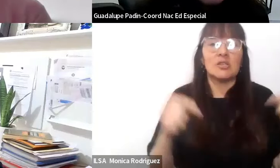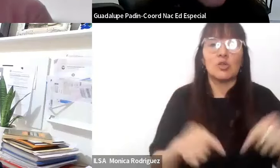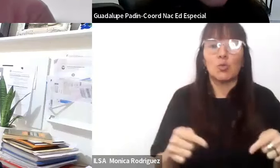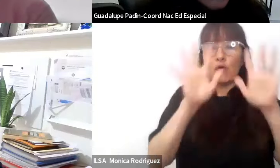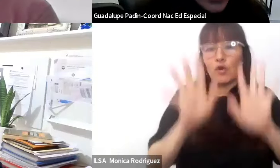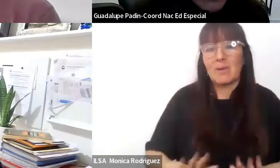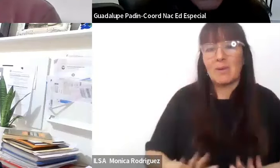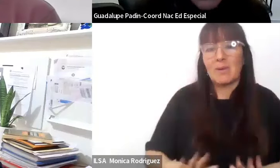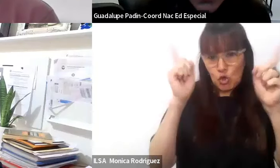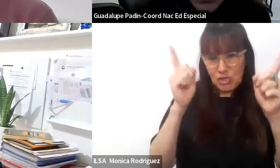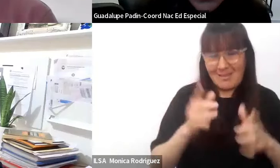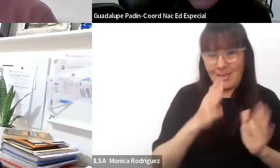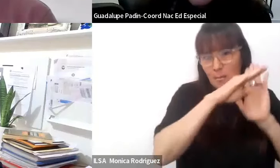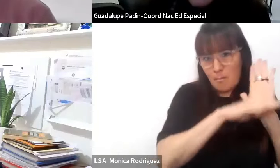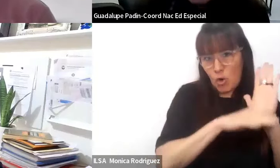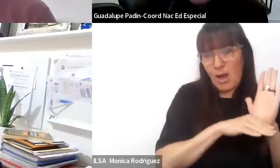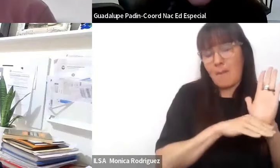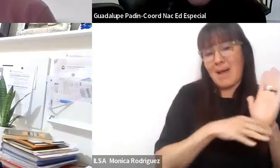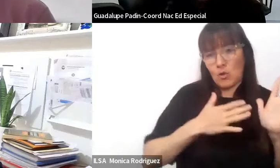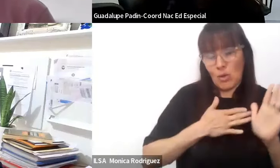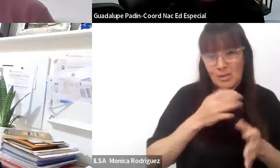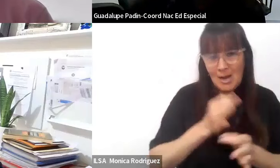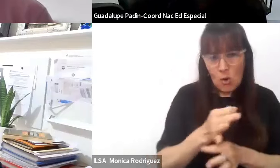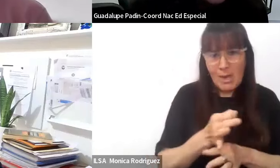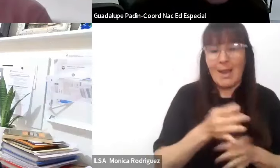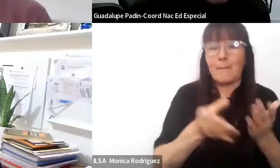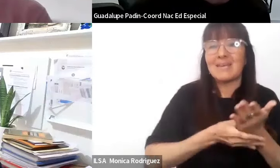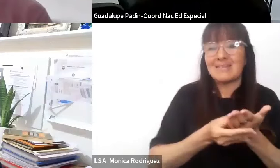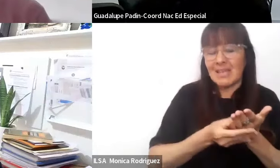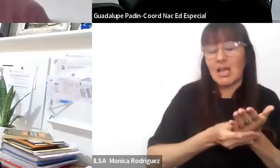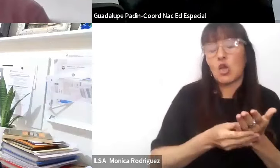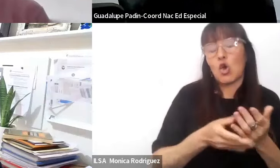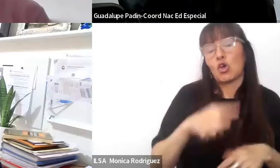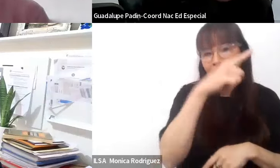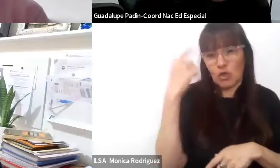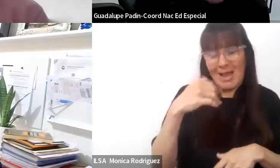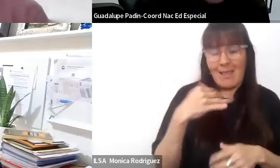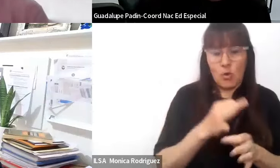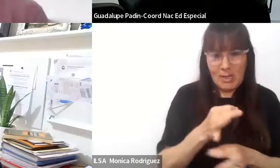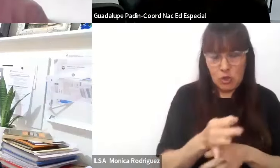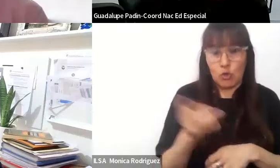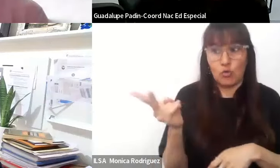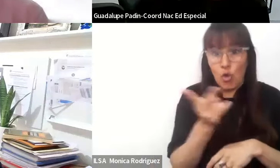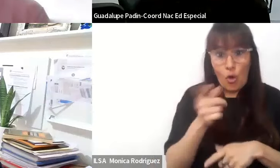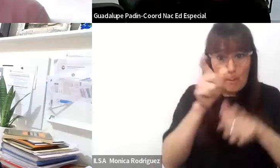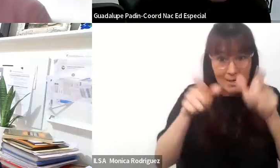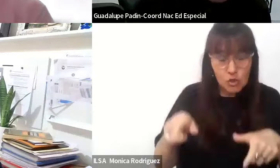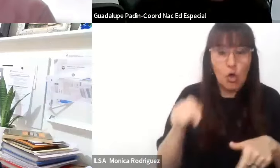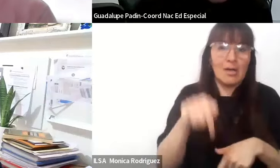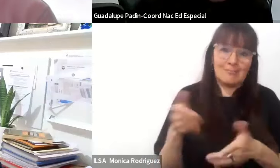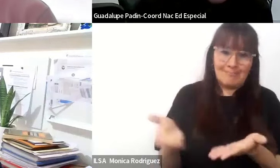en el marco del programa de nuestra escuela en el Ministerio de Educación Nacional. Con ellos dos, entonces, hoy tendremos el